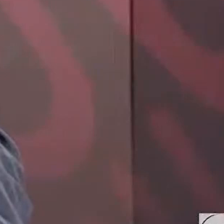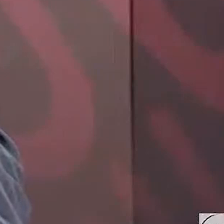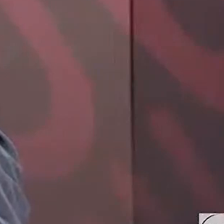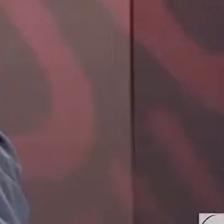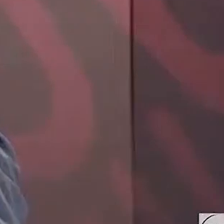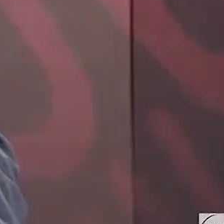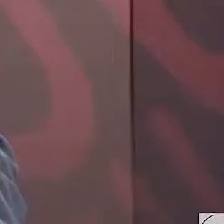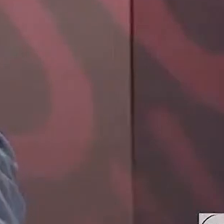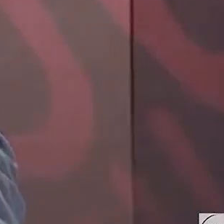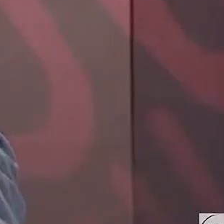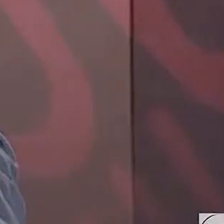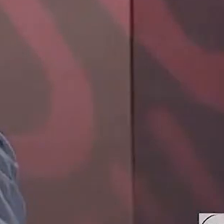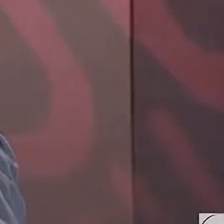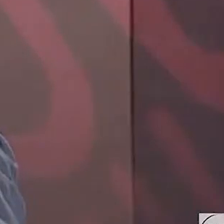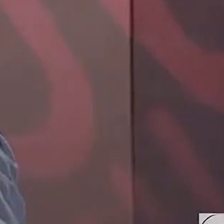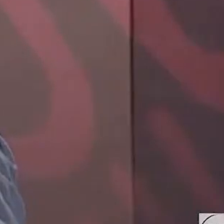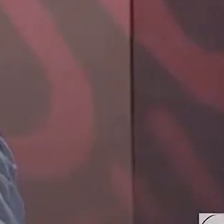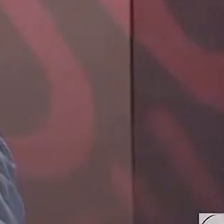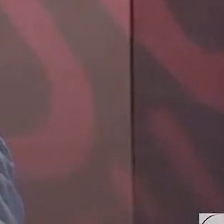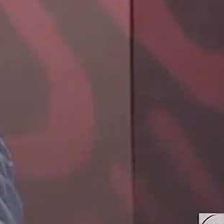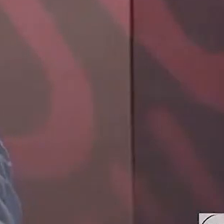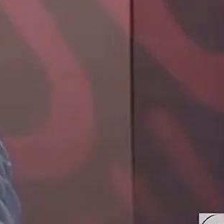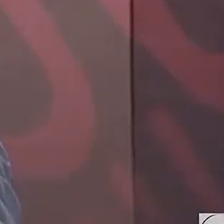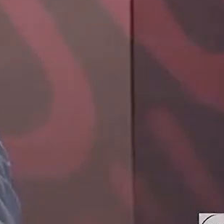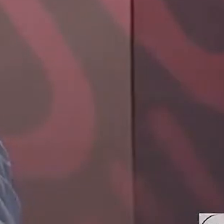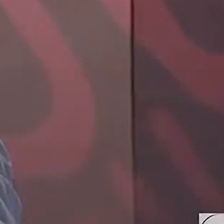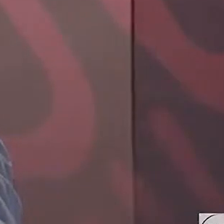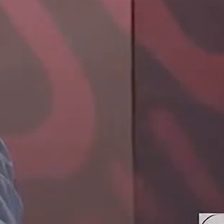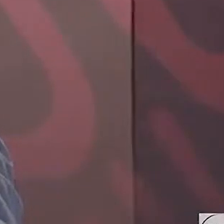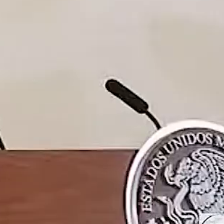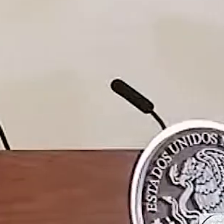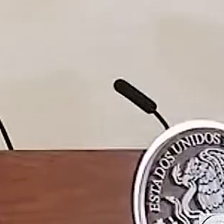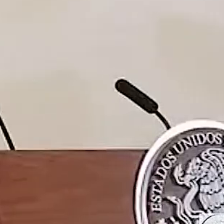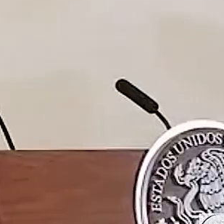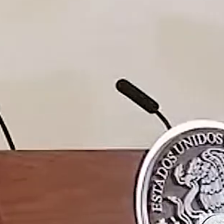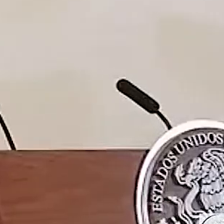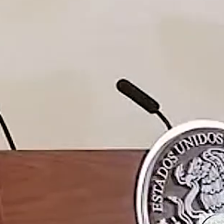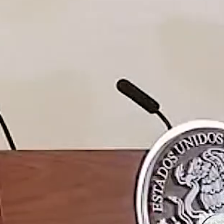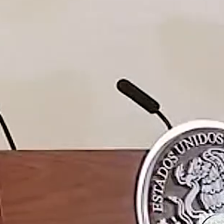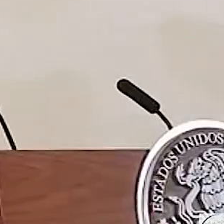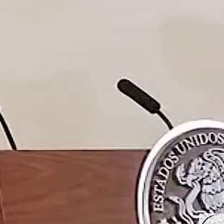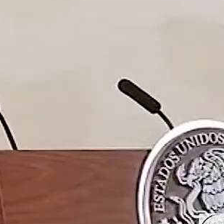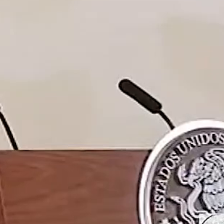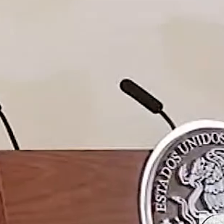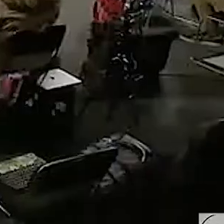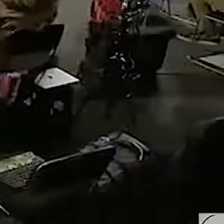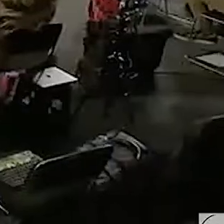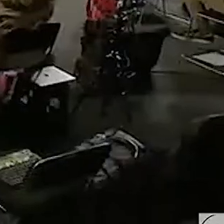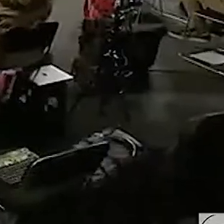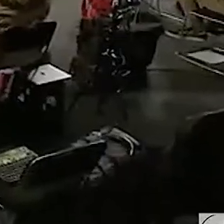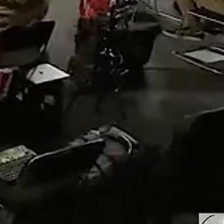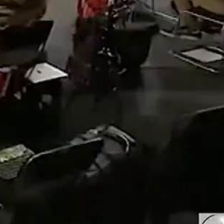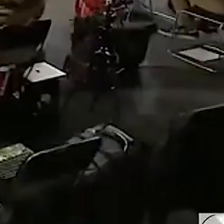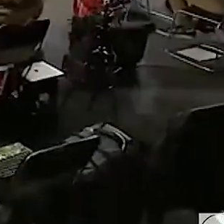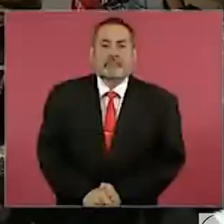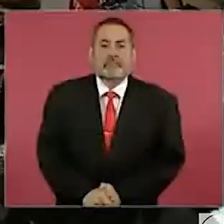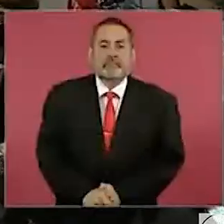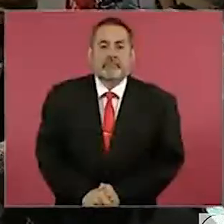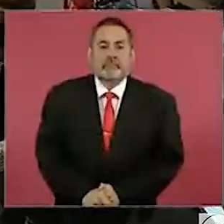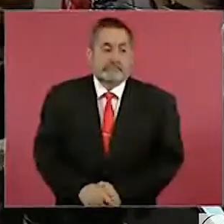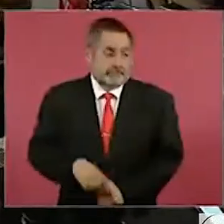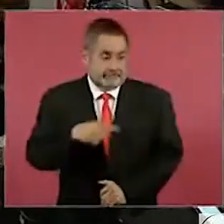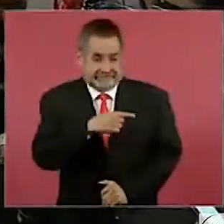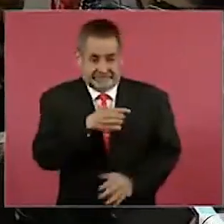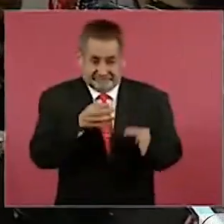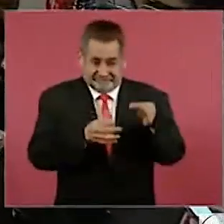representando al pueblo, representa a las empresas particulares